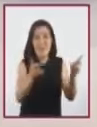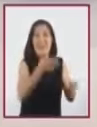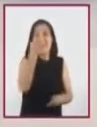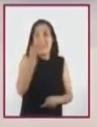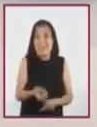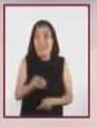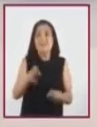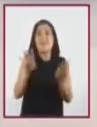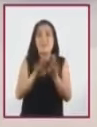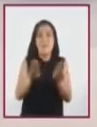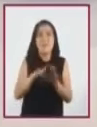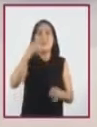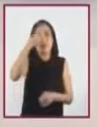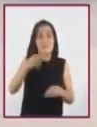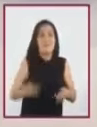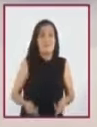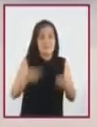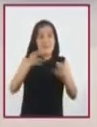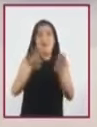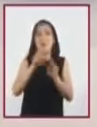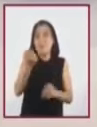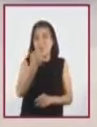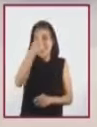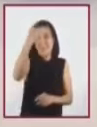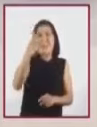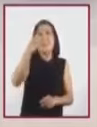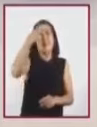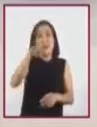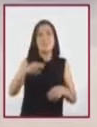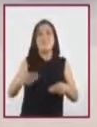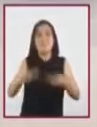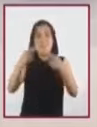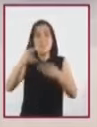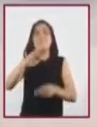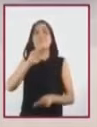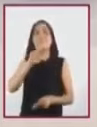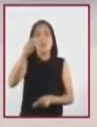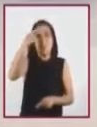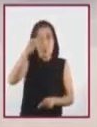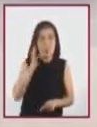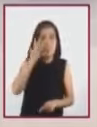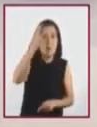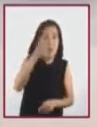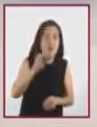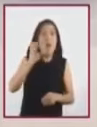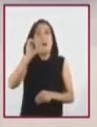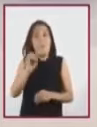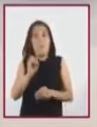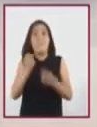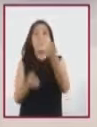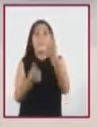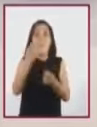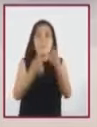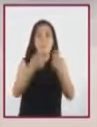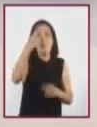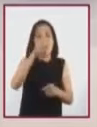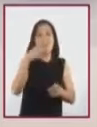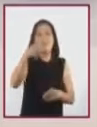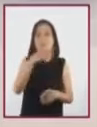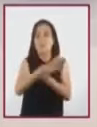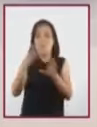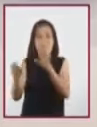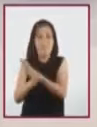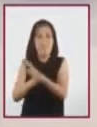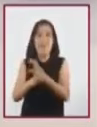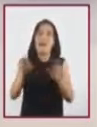este sentido, una innovación es un proceso productivo. Mejora algunos o varias de sus etapas,